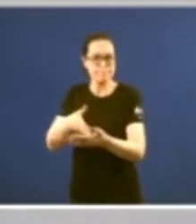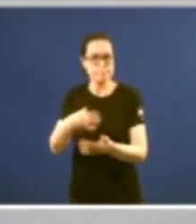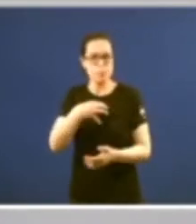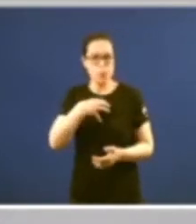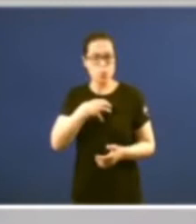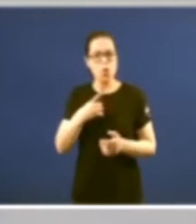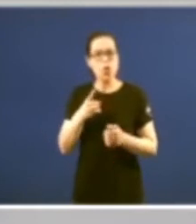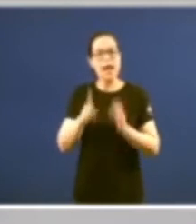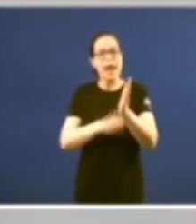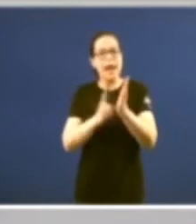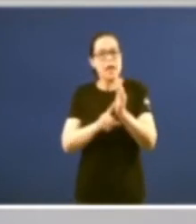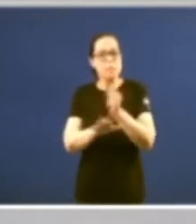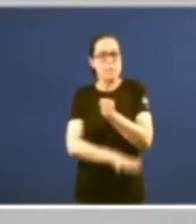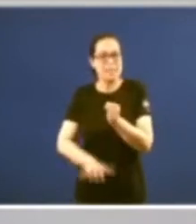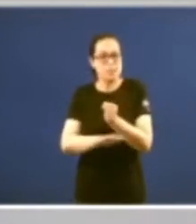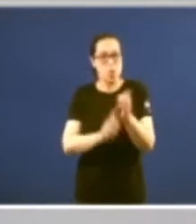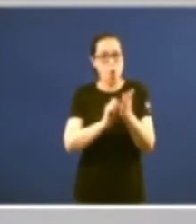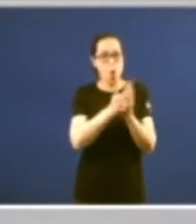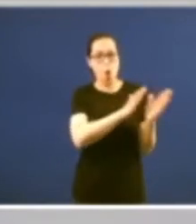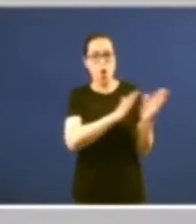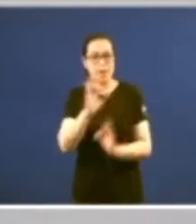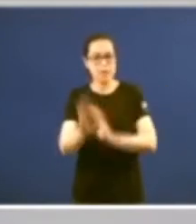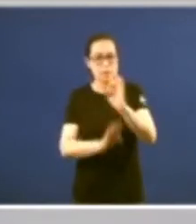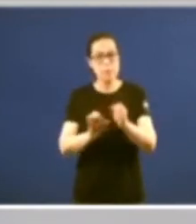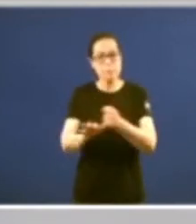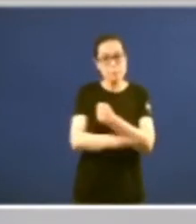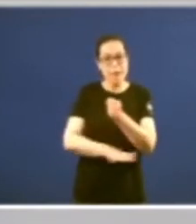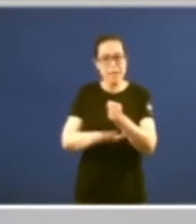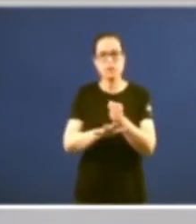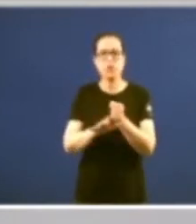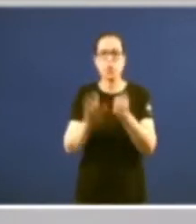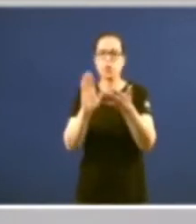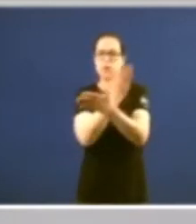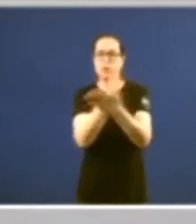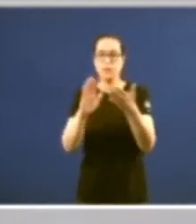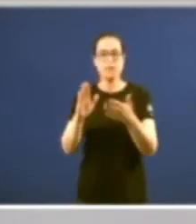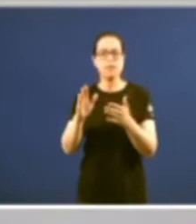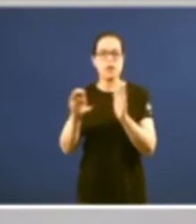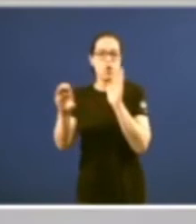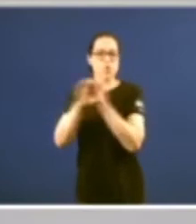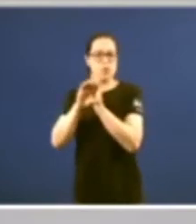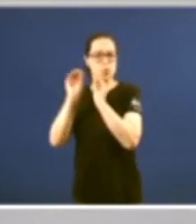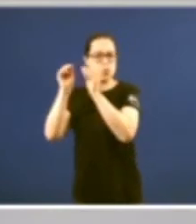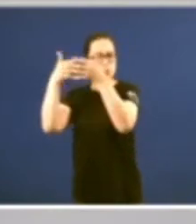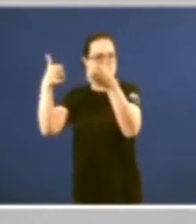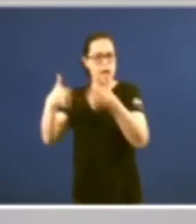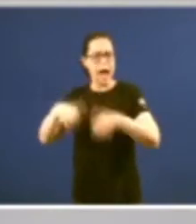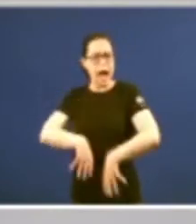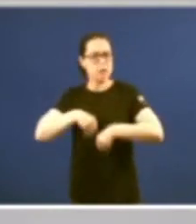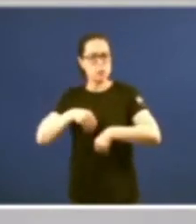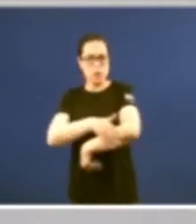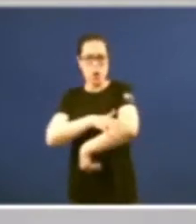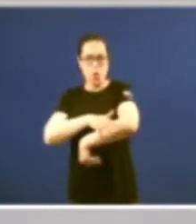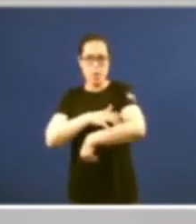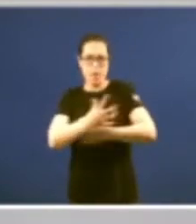legislación básica la ordenación básica que desde el desarrollo del texto constitucional asume el estado como competencia